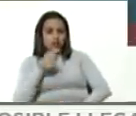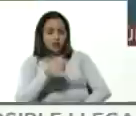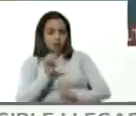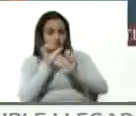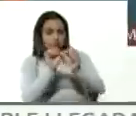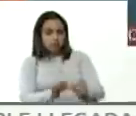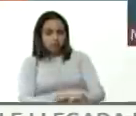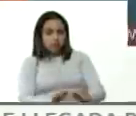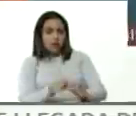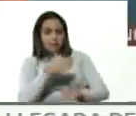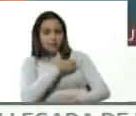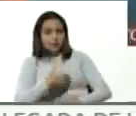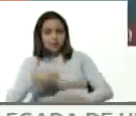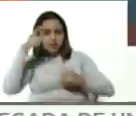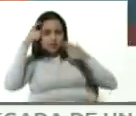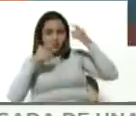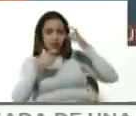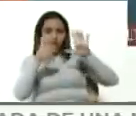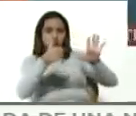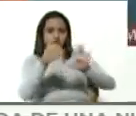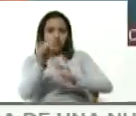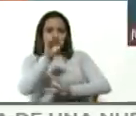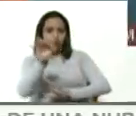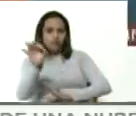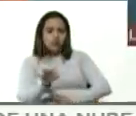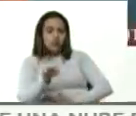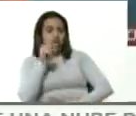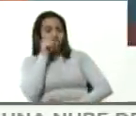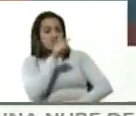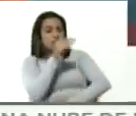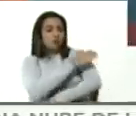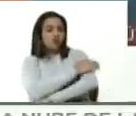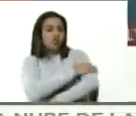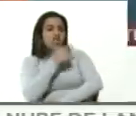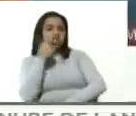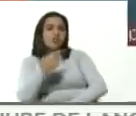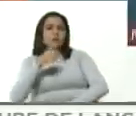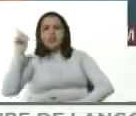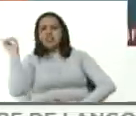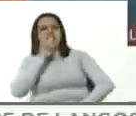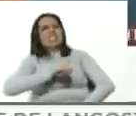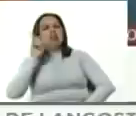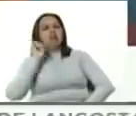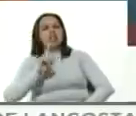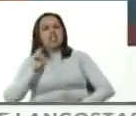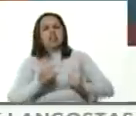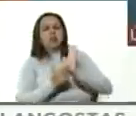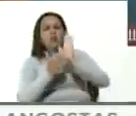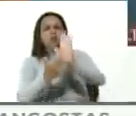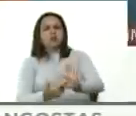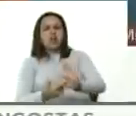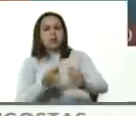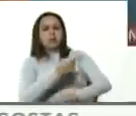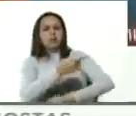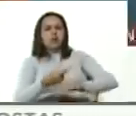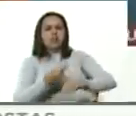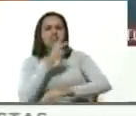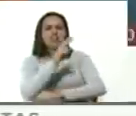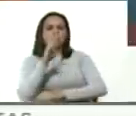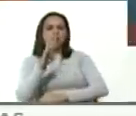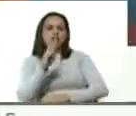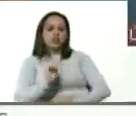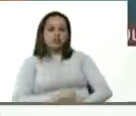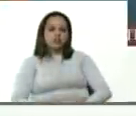Chávez con 60% y esa oposición dijo que hubo fraude y que iba a mostrar las pruebas en 24 horas han pasado 16 años